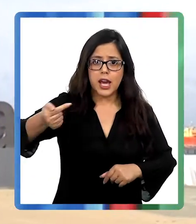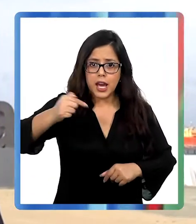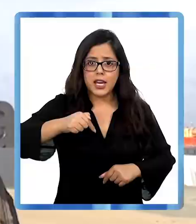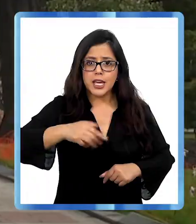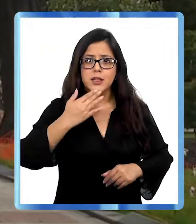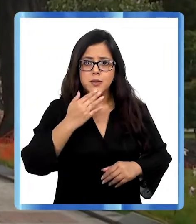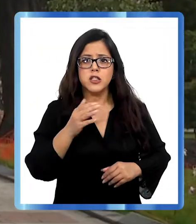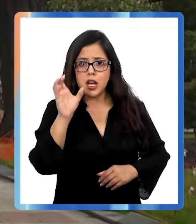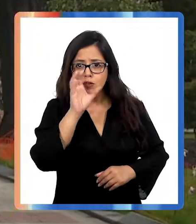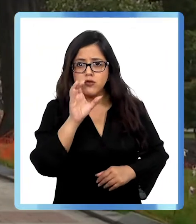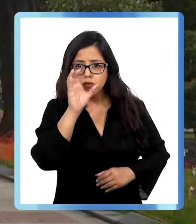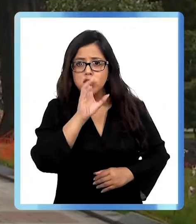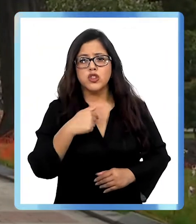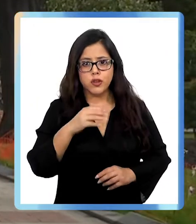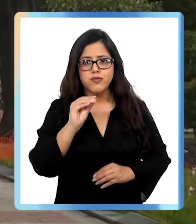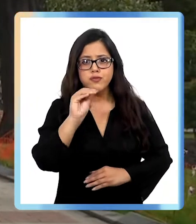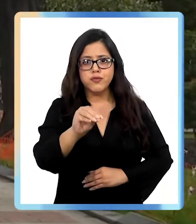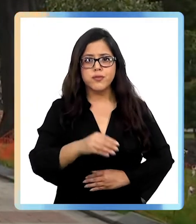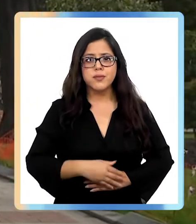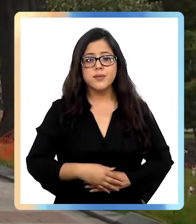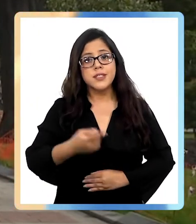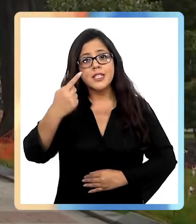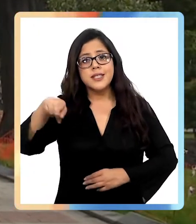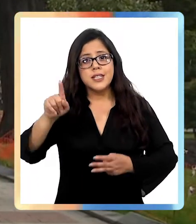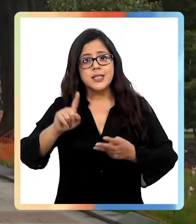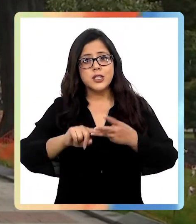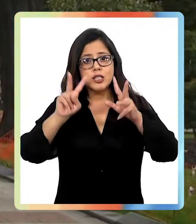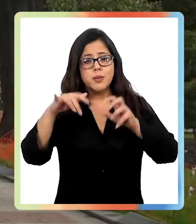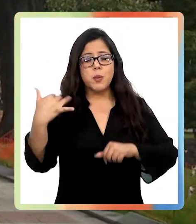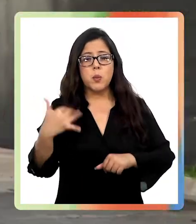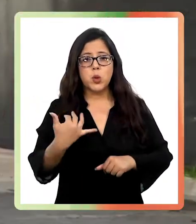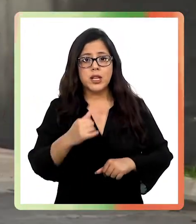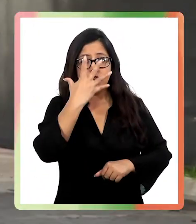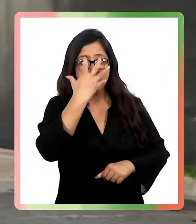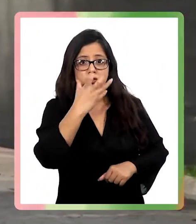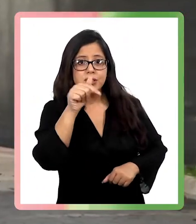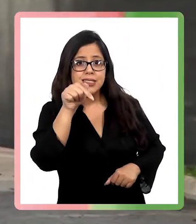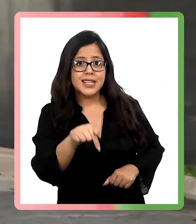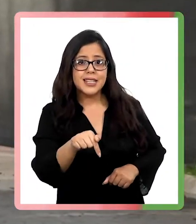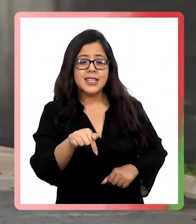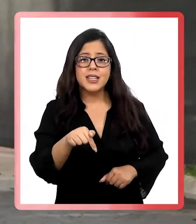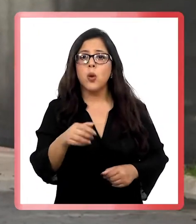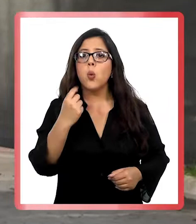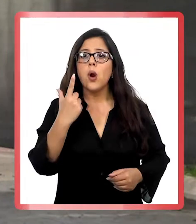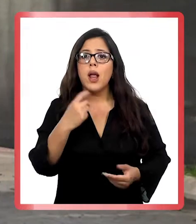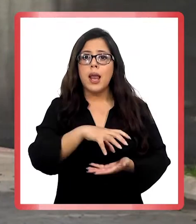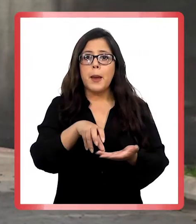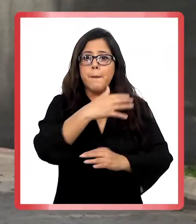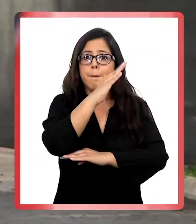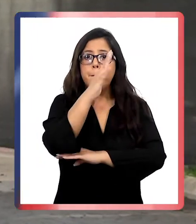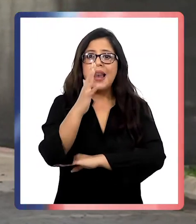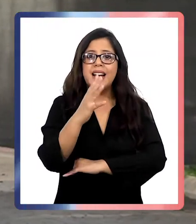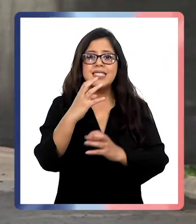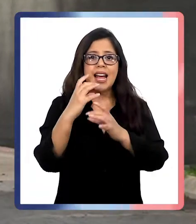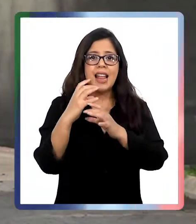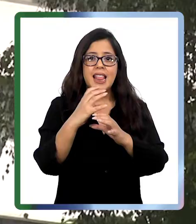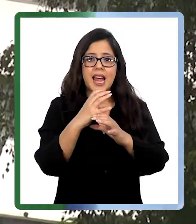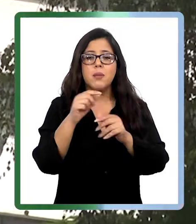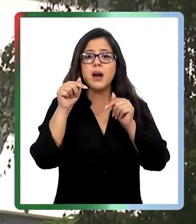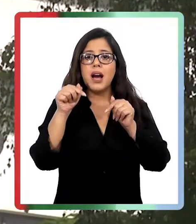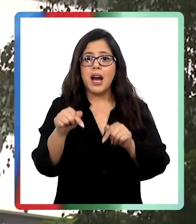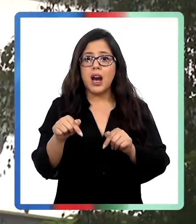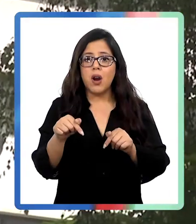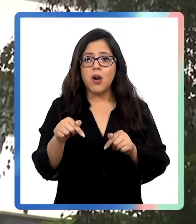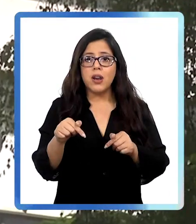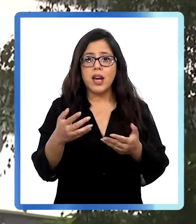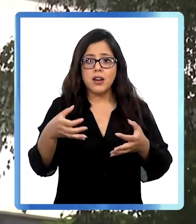vengan a darse una vuelta. Se los recomiendo. Otro de los grandes atractivos turísticos que tiene la capital regional es la Plaza de Armas. Actualmente se encuentra